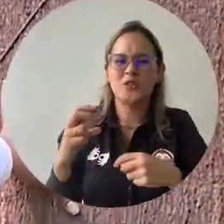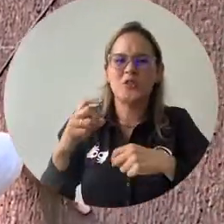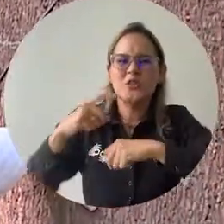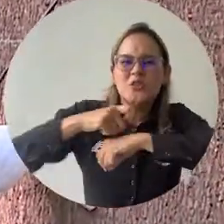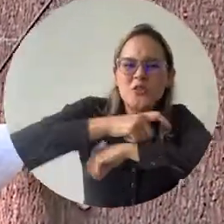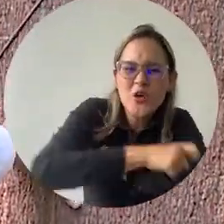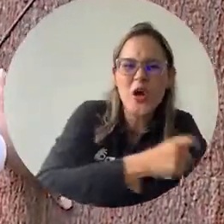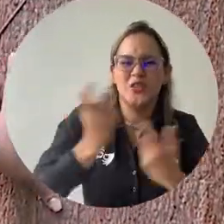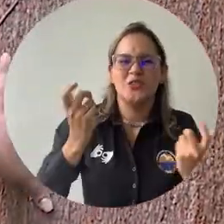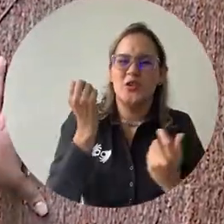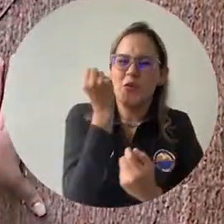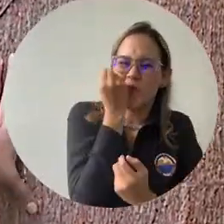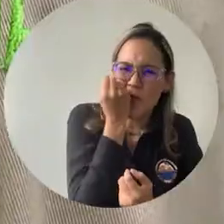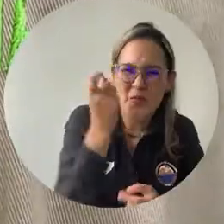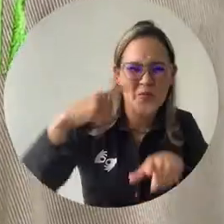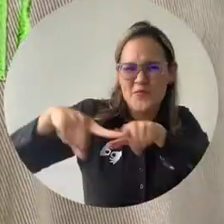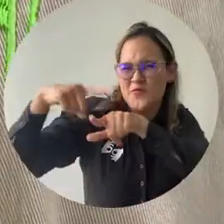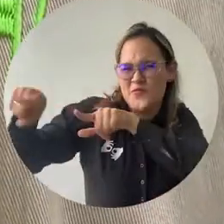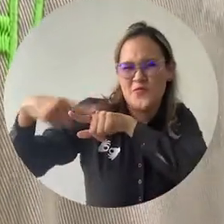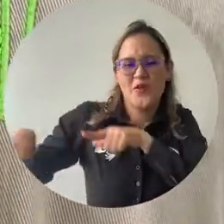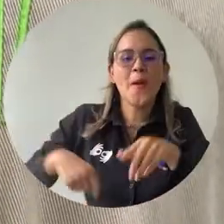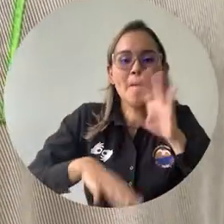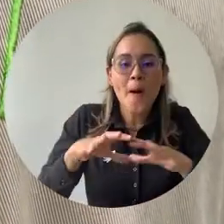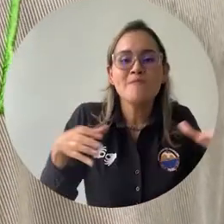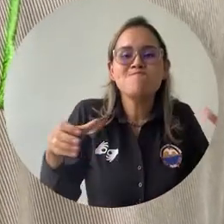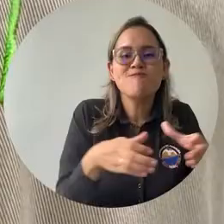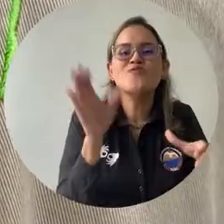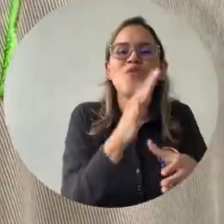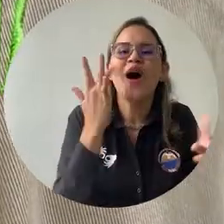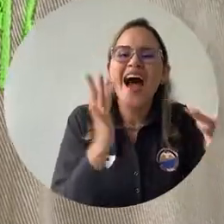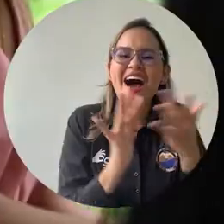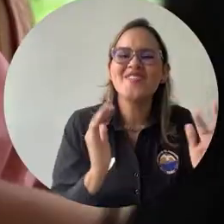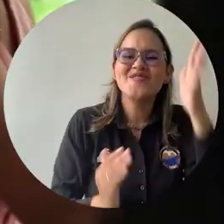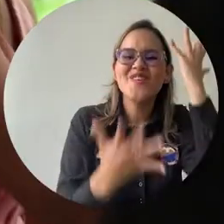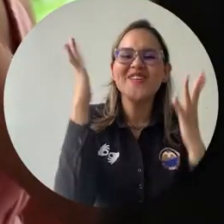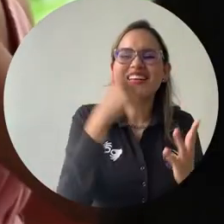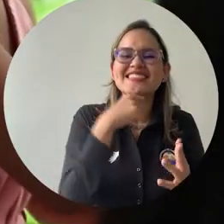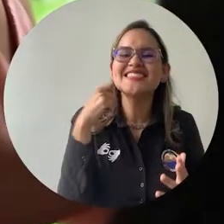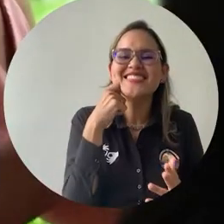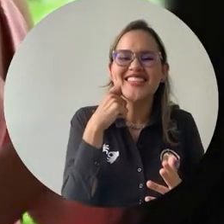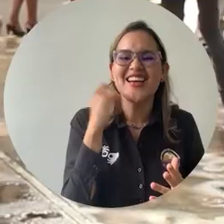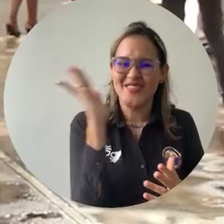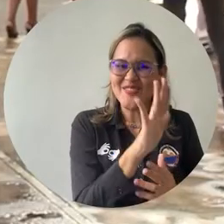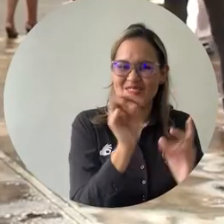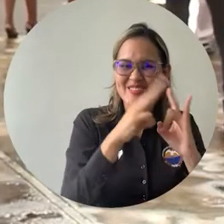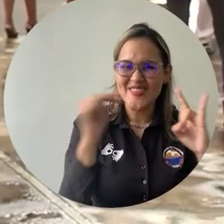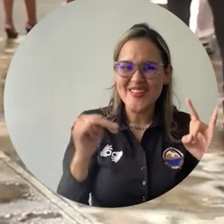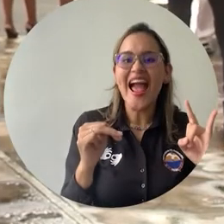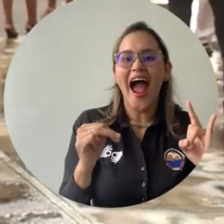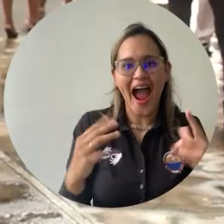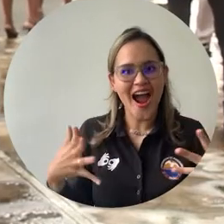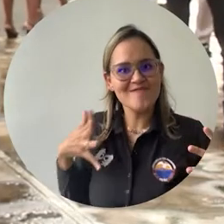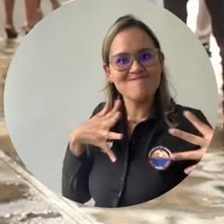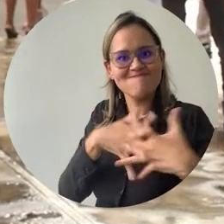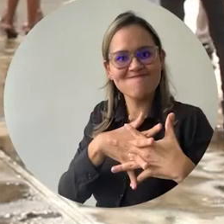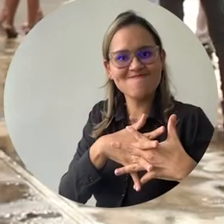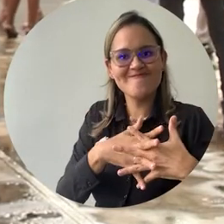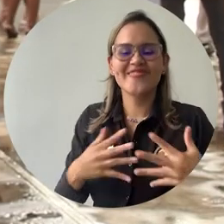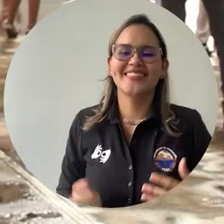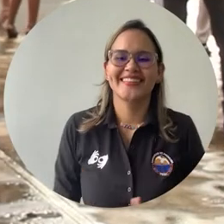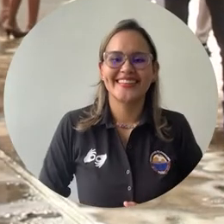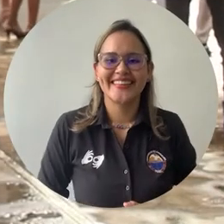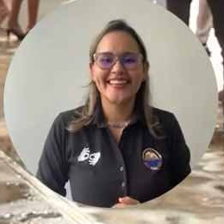insectos y mamíferos, en las que es determinante el bosque secotropical de la alma mater. Queremos seguir fortaleciendo el